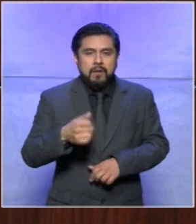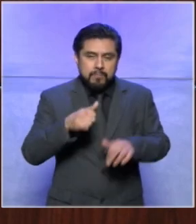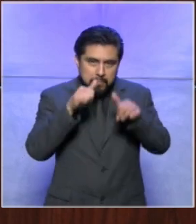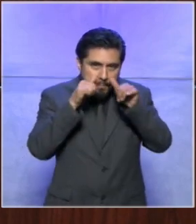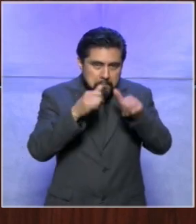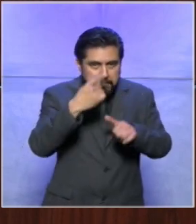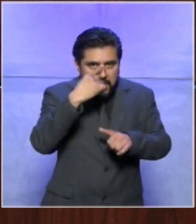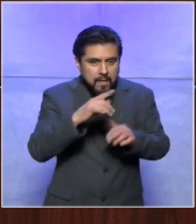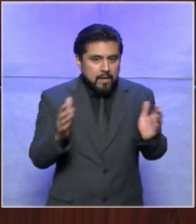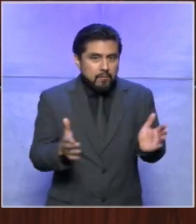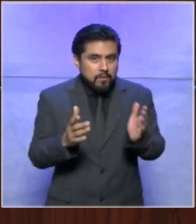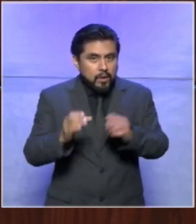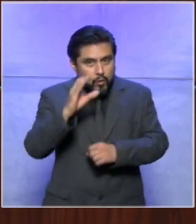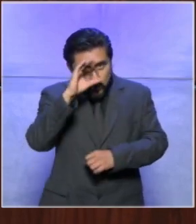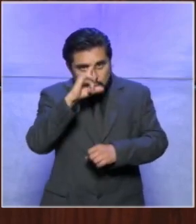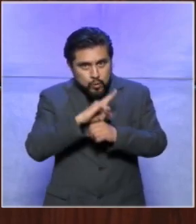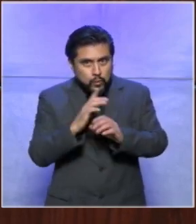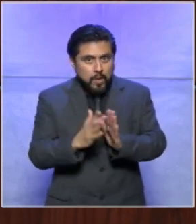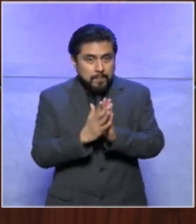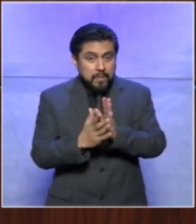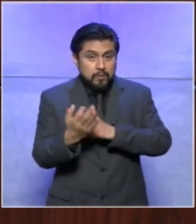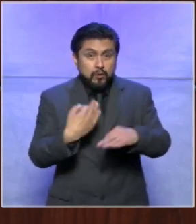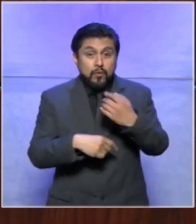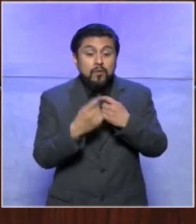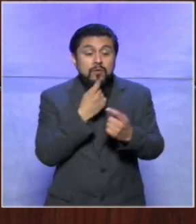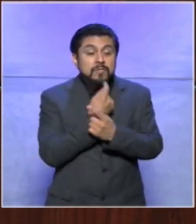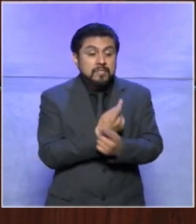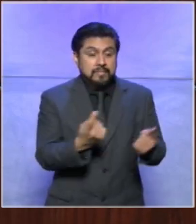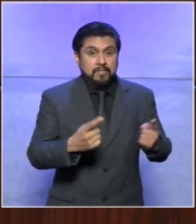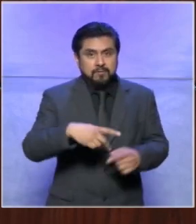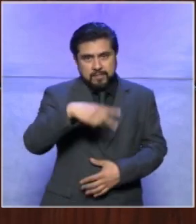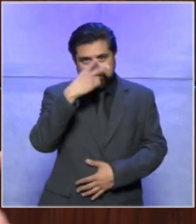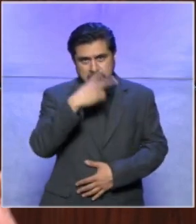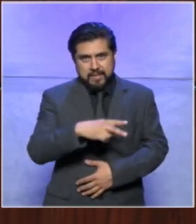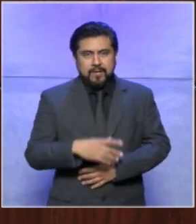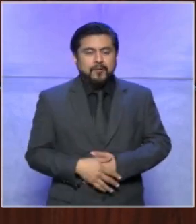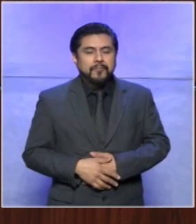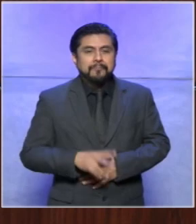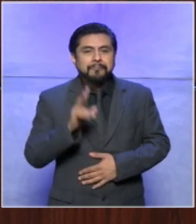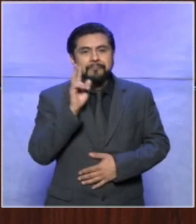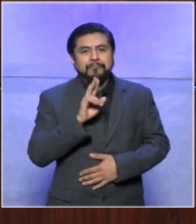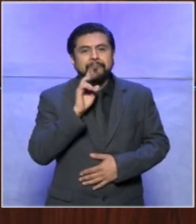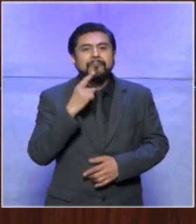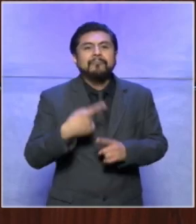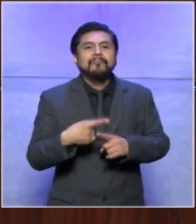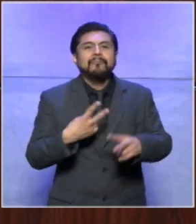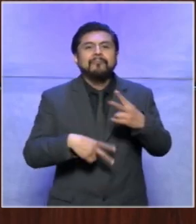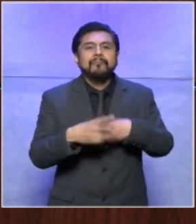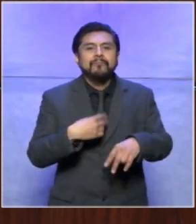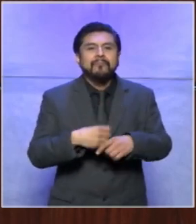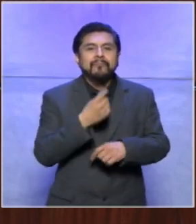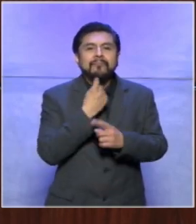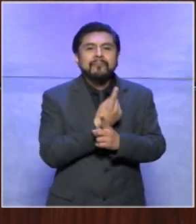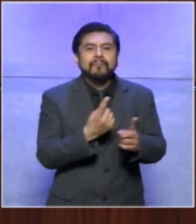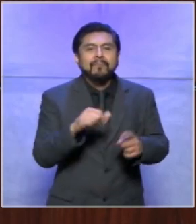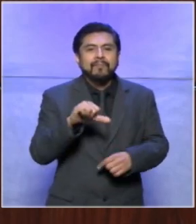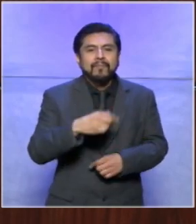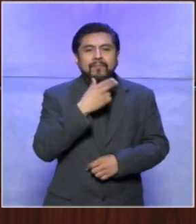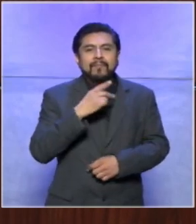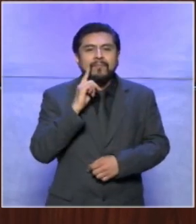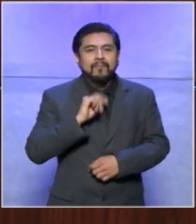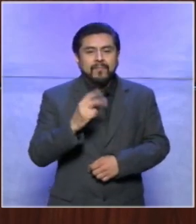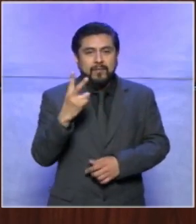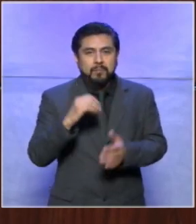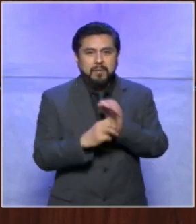precisamente para fomentar la cultura democrática en la niñez mexicana vamos a conocer a las y los integrantes de este tribunal electoral